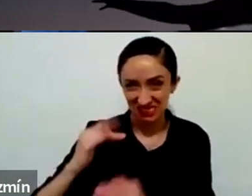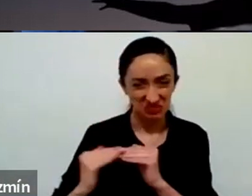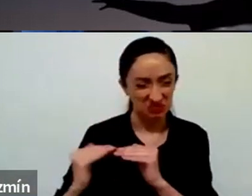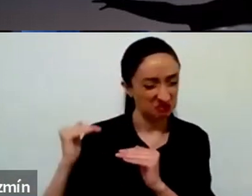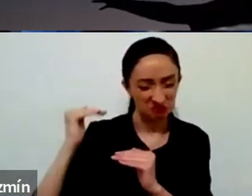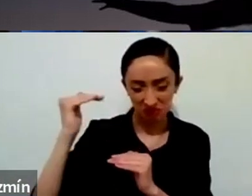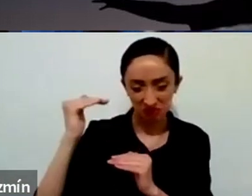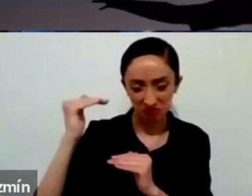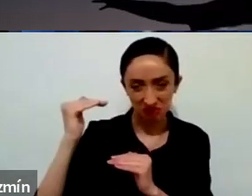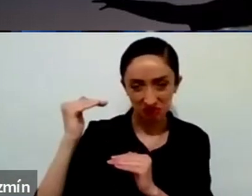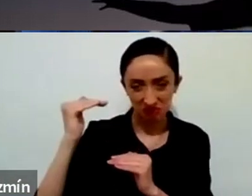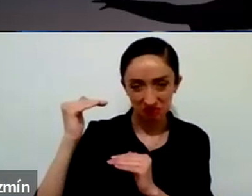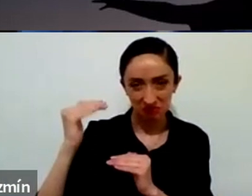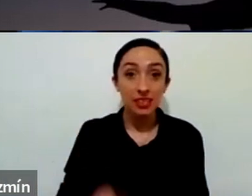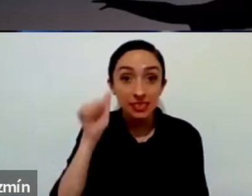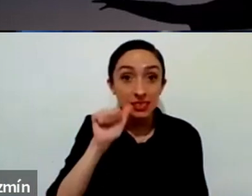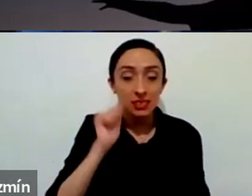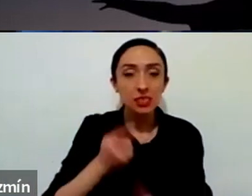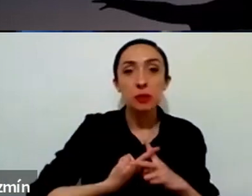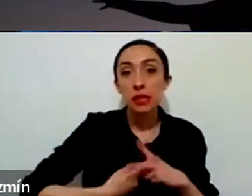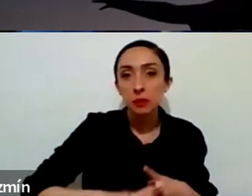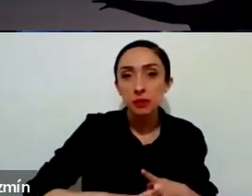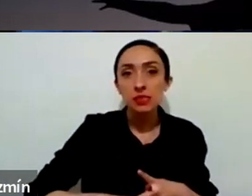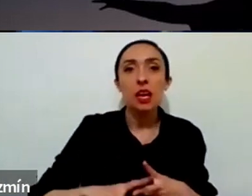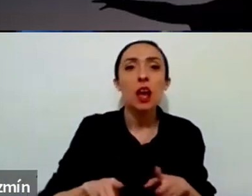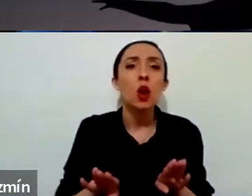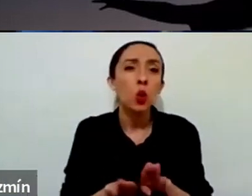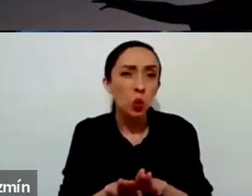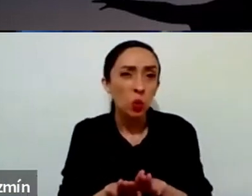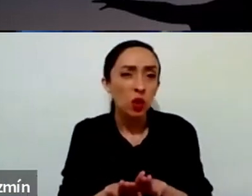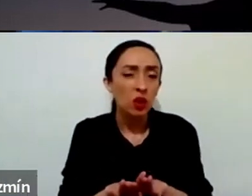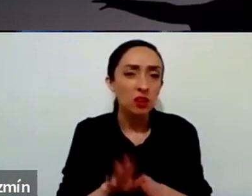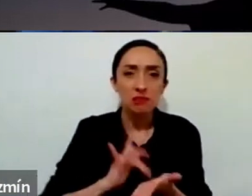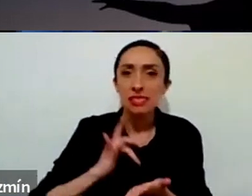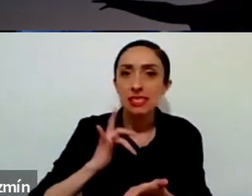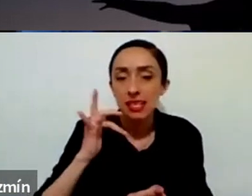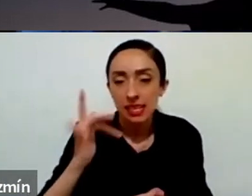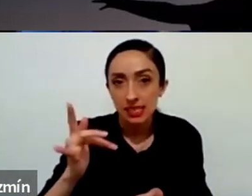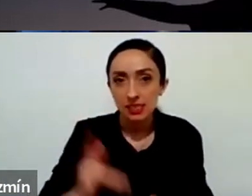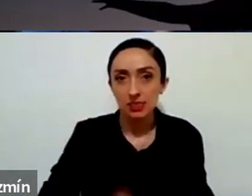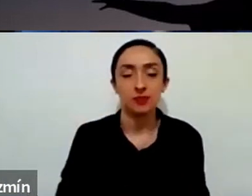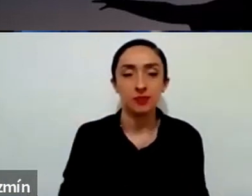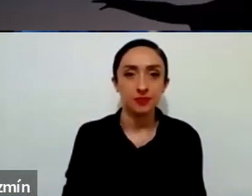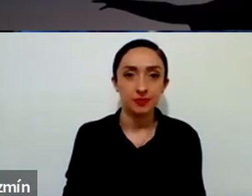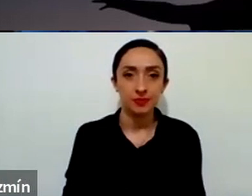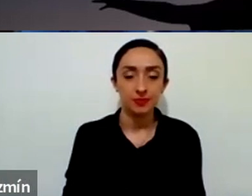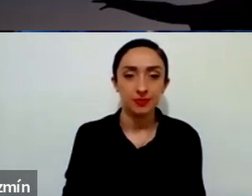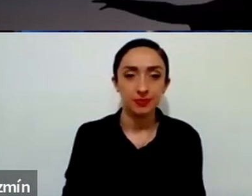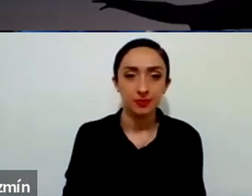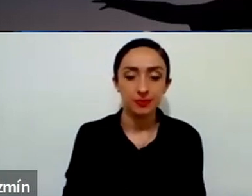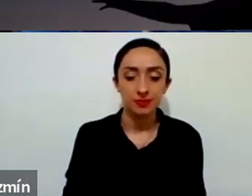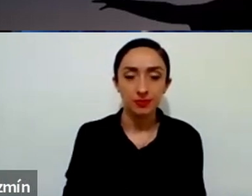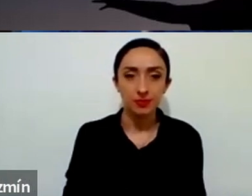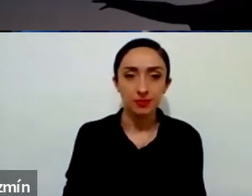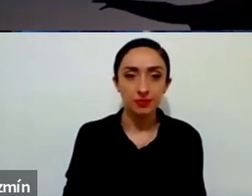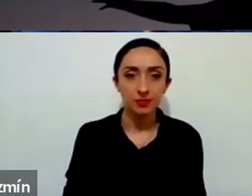Dar gracias, entrar con agradecimiento en este tema. El